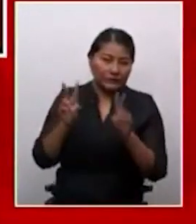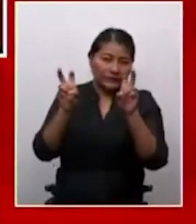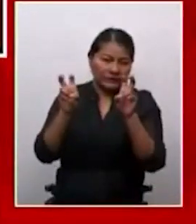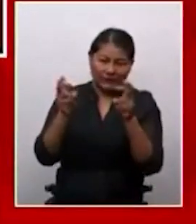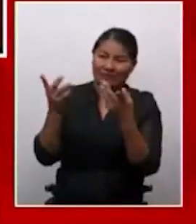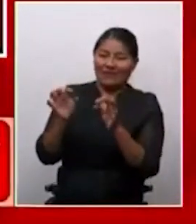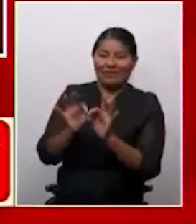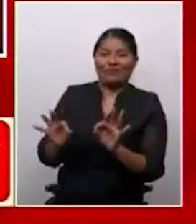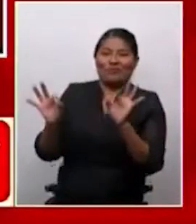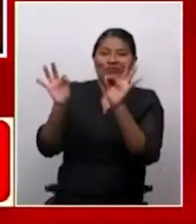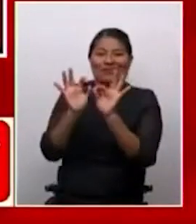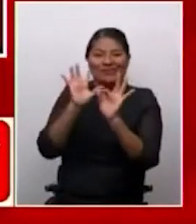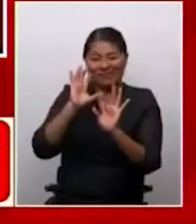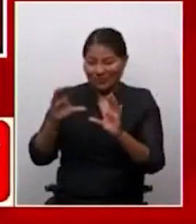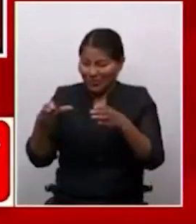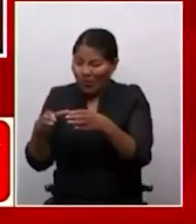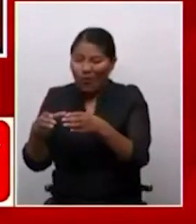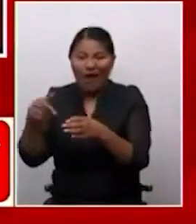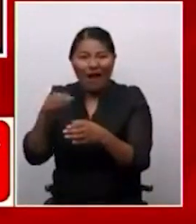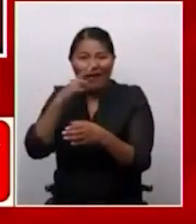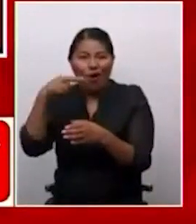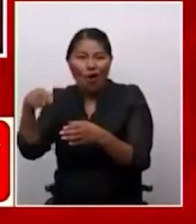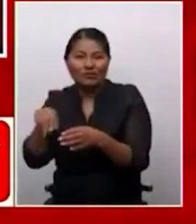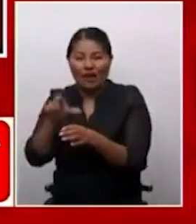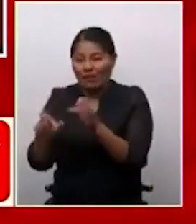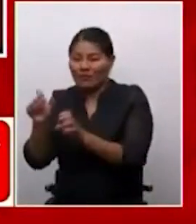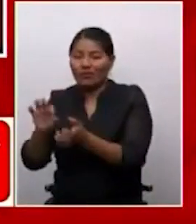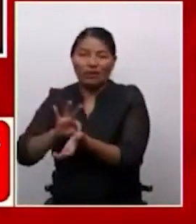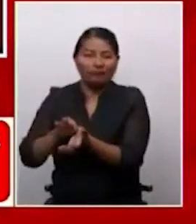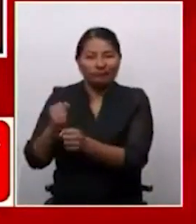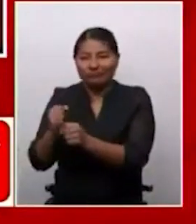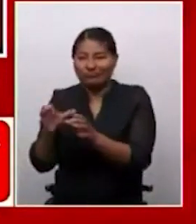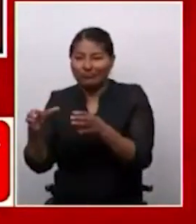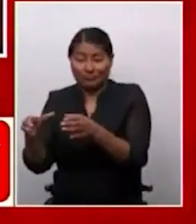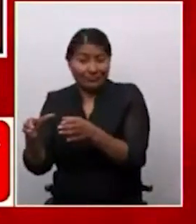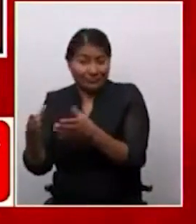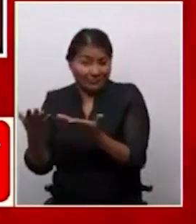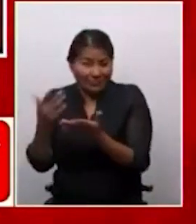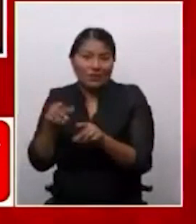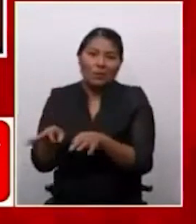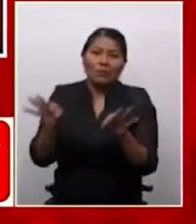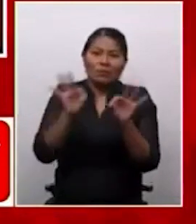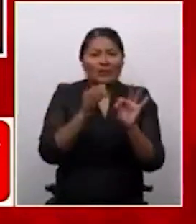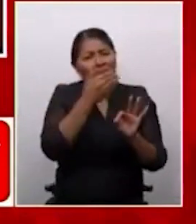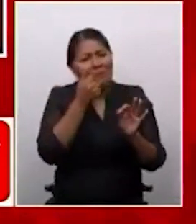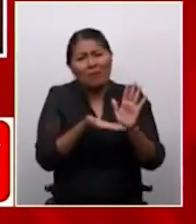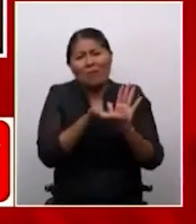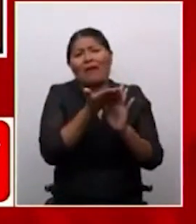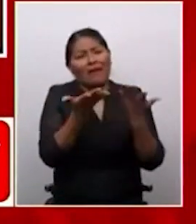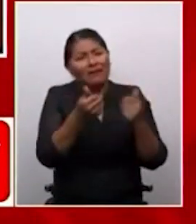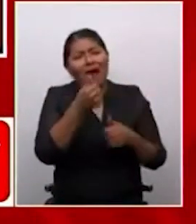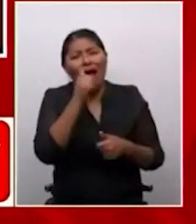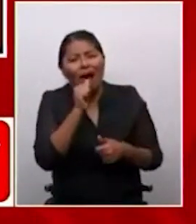más importantes que el tema de la zona rosa en Lima en este momento, como el tema del agua, el tema que